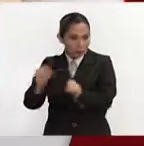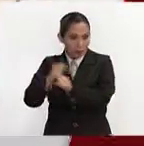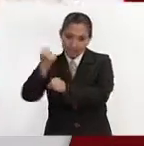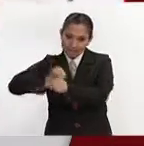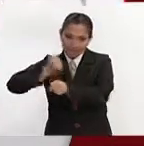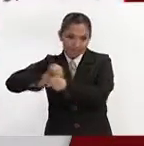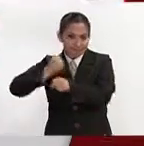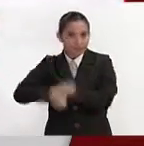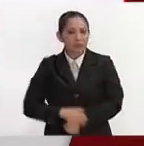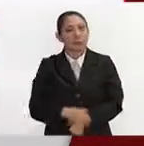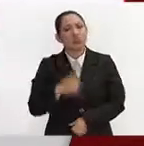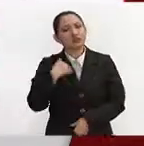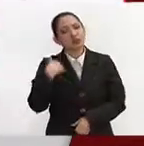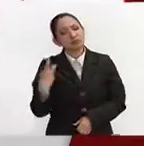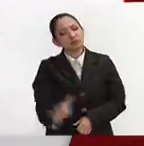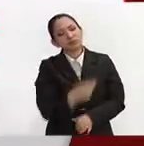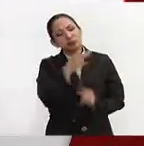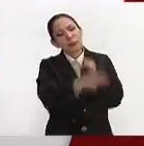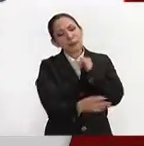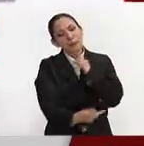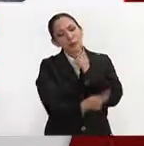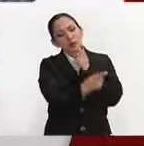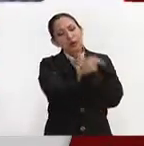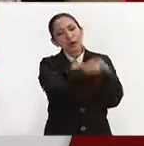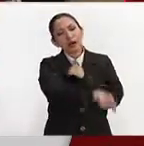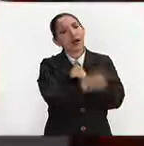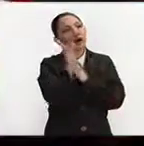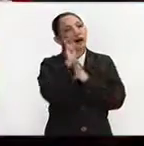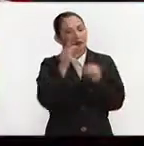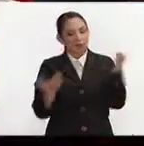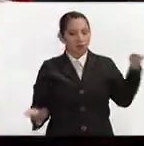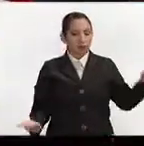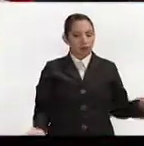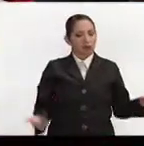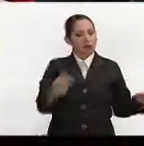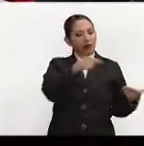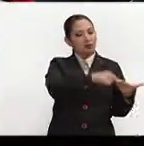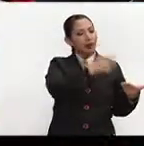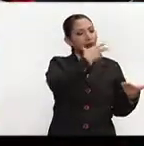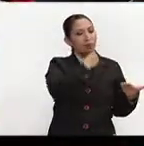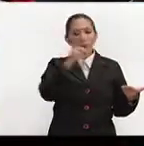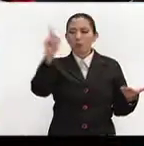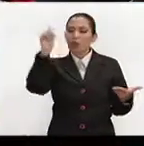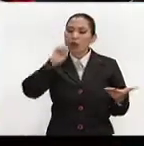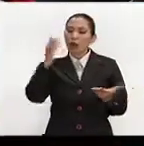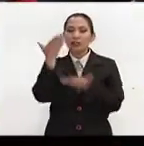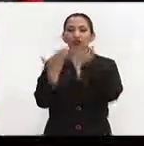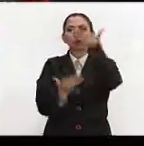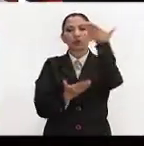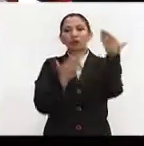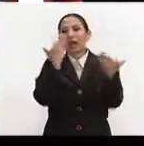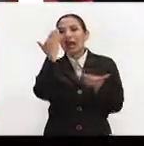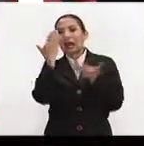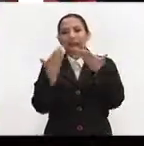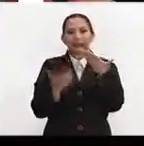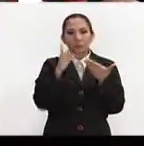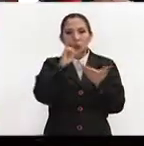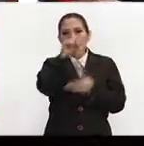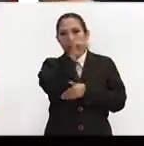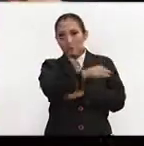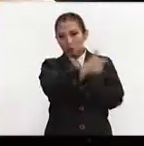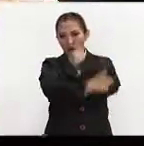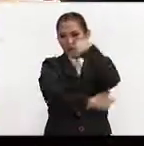prácticas profesionales. Ingeniero, me gustaría por último preguntarle a usted, ¿cómo está la paridad de género? ¿Cómo está la participación de las mujeres